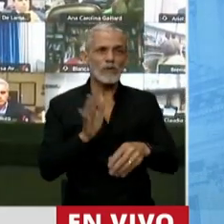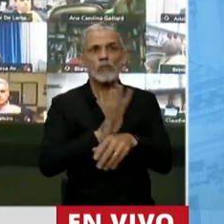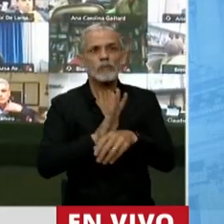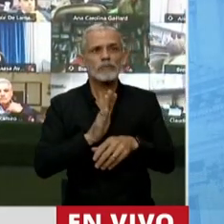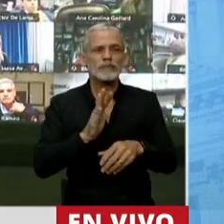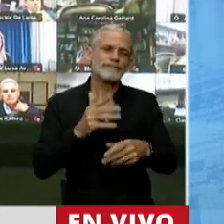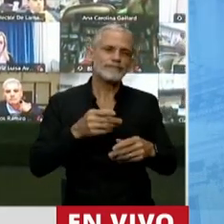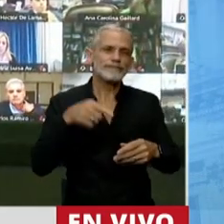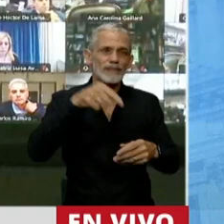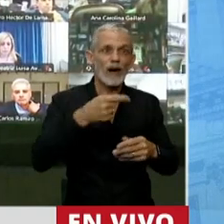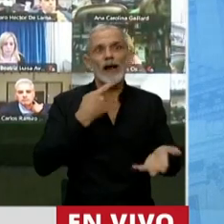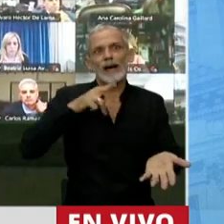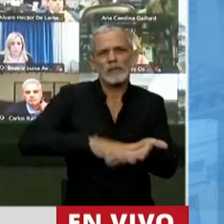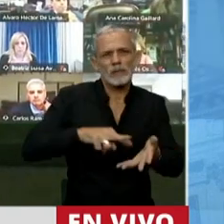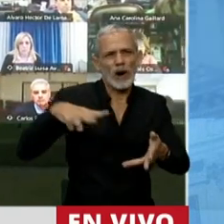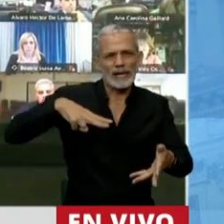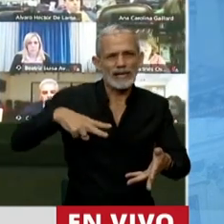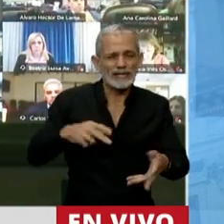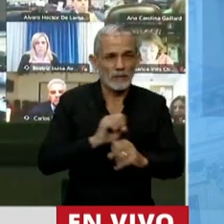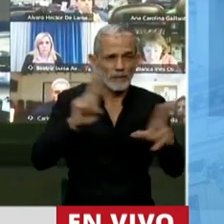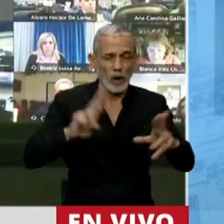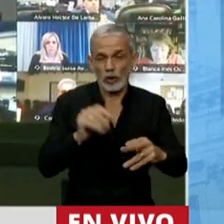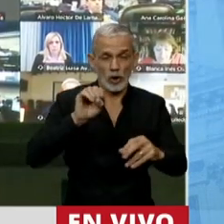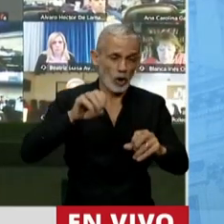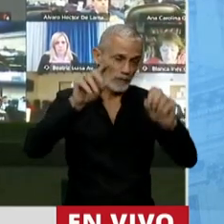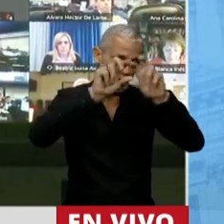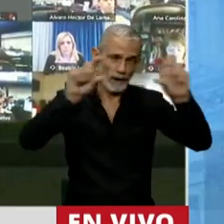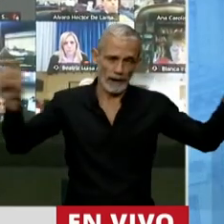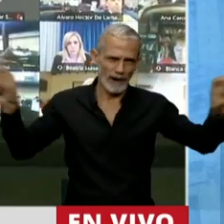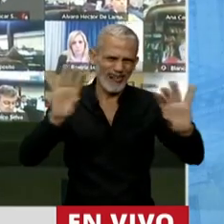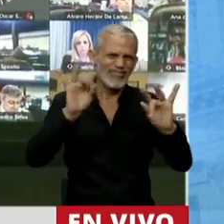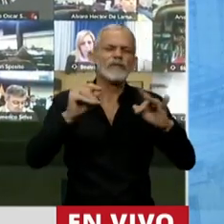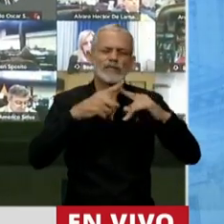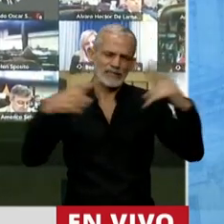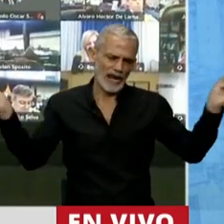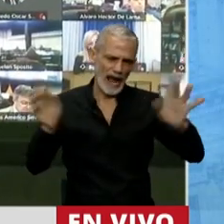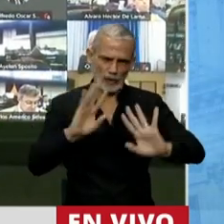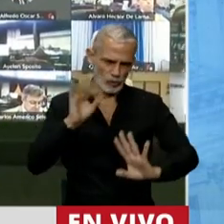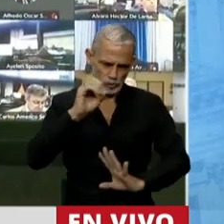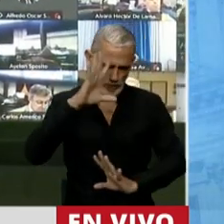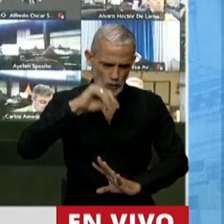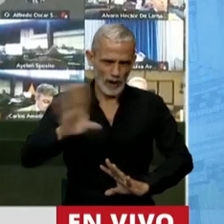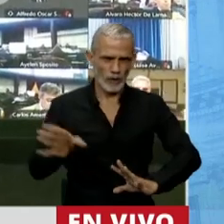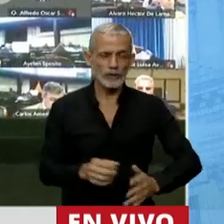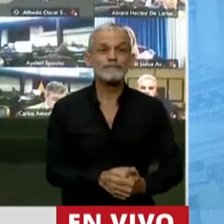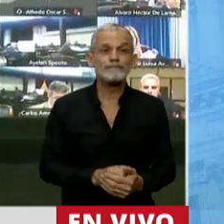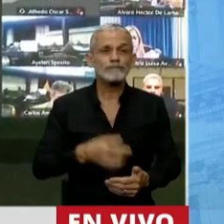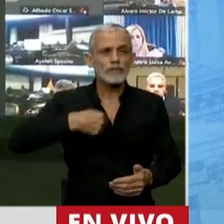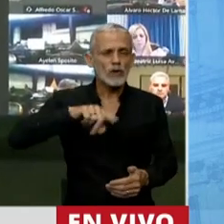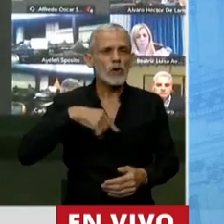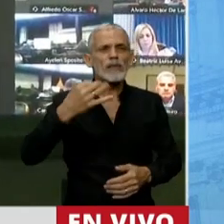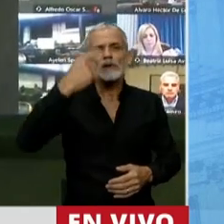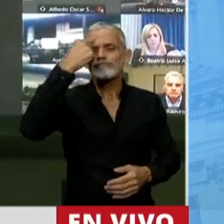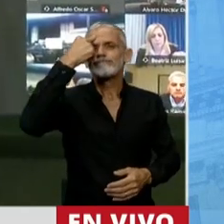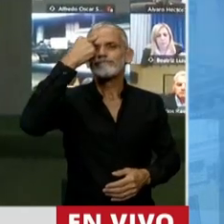pseudo-progresista del aporte, no me acuerdo bien el nombre, que es un nombre súper complejo, etc. Tenemos que ser